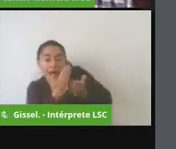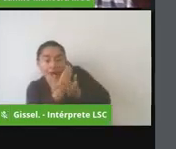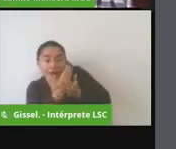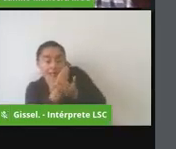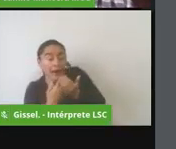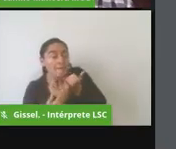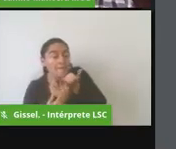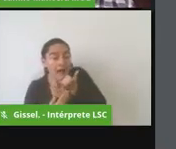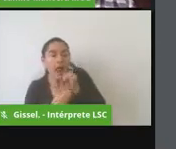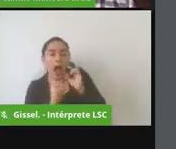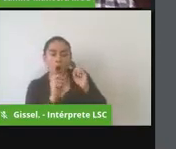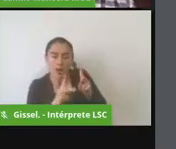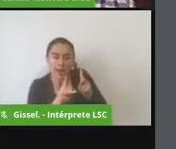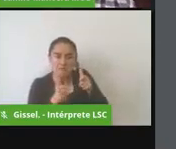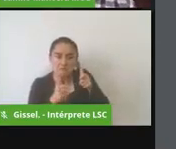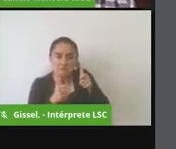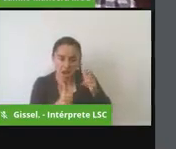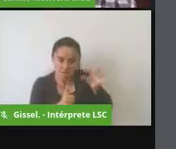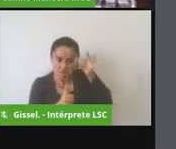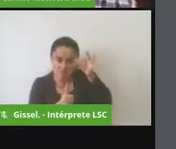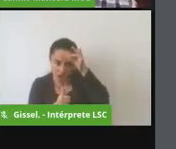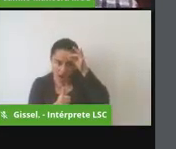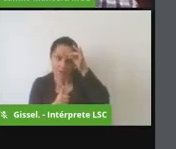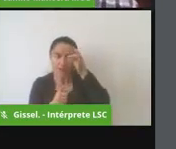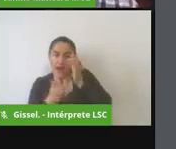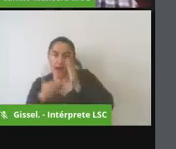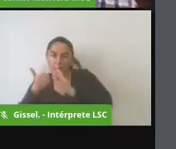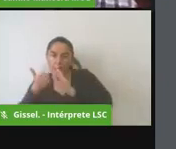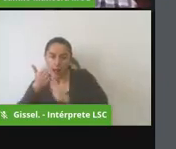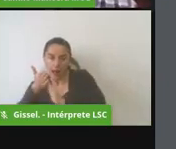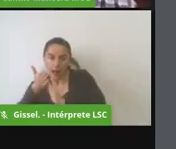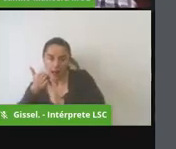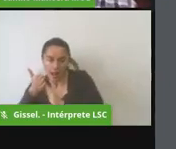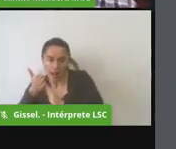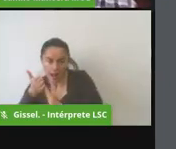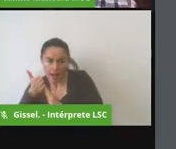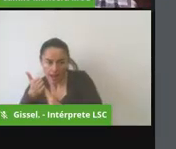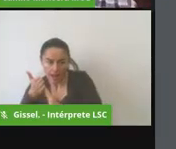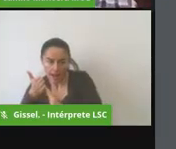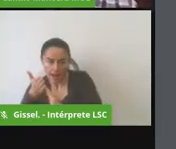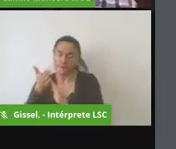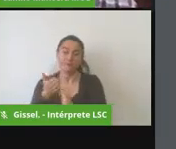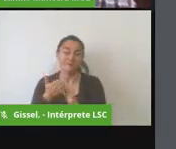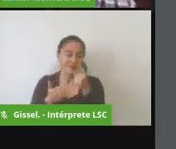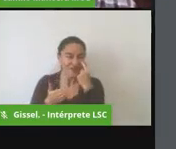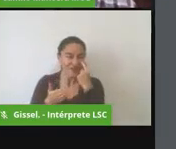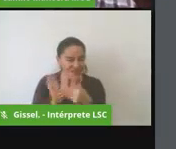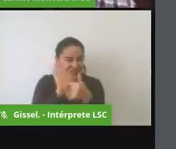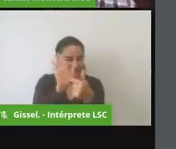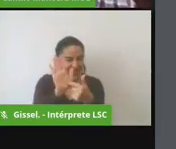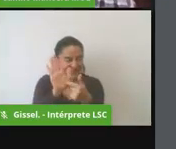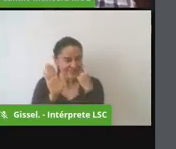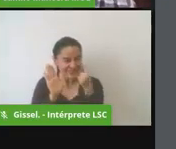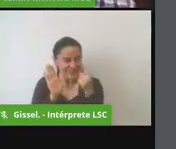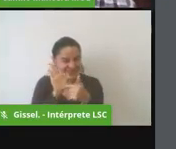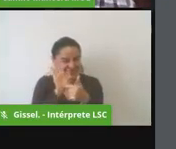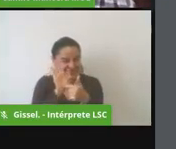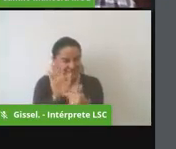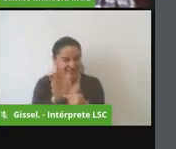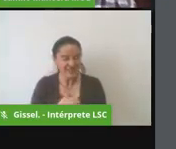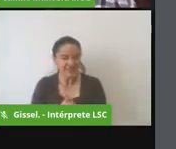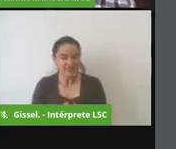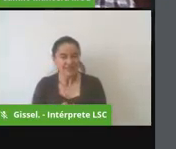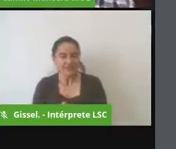presentando como ustedes lo pueden ver en esta en pequeña presentación y